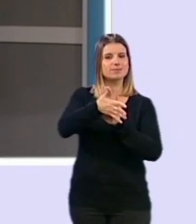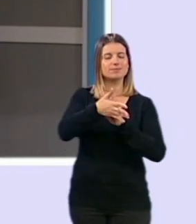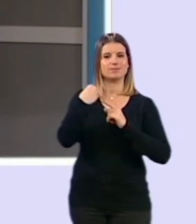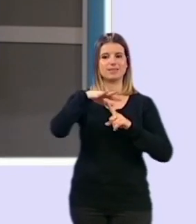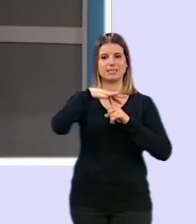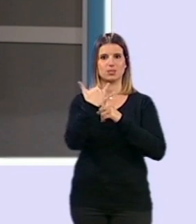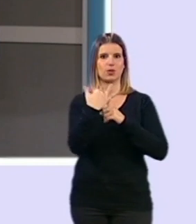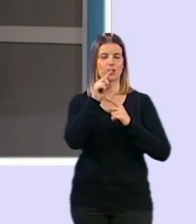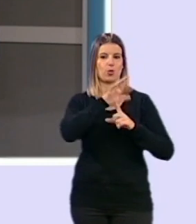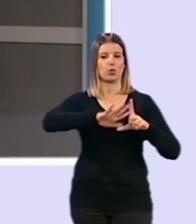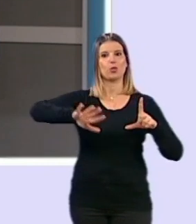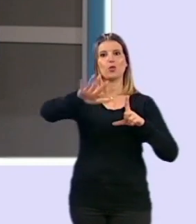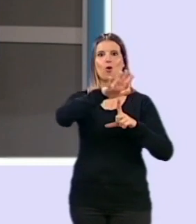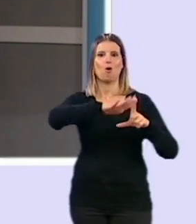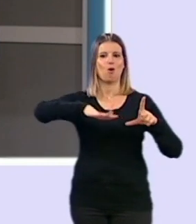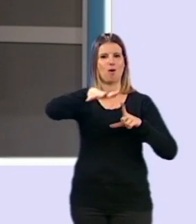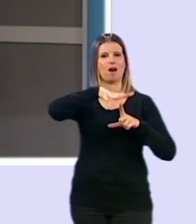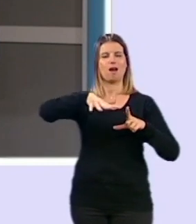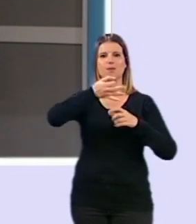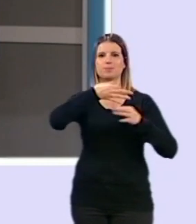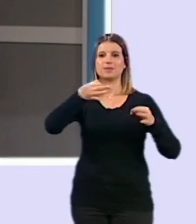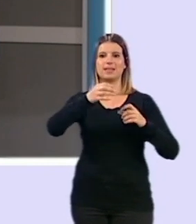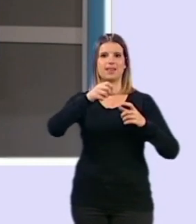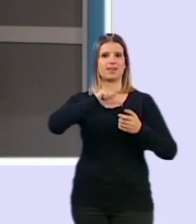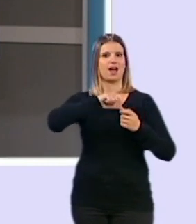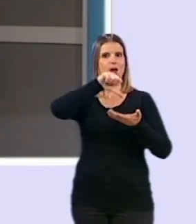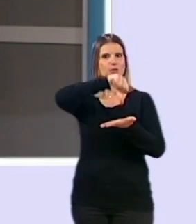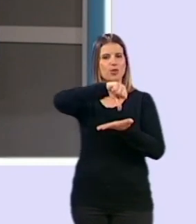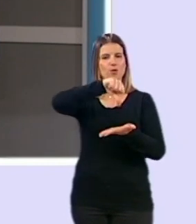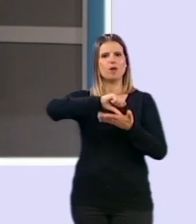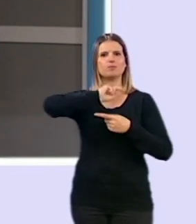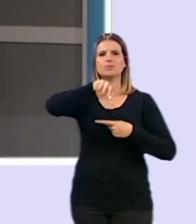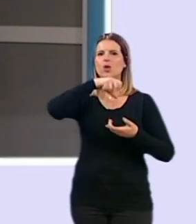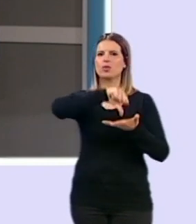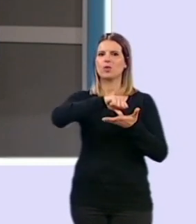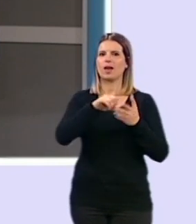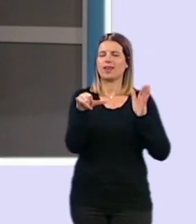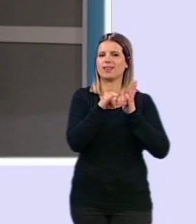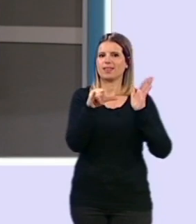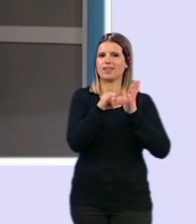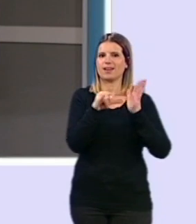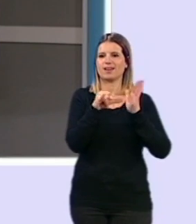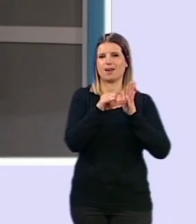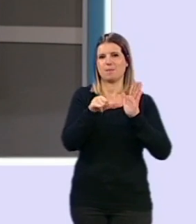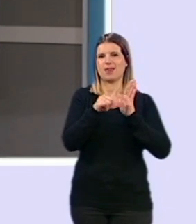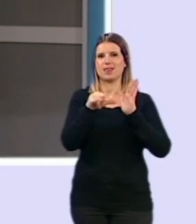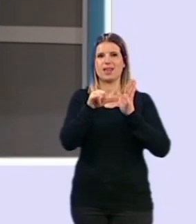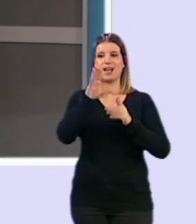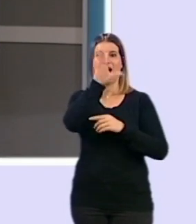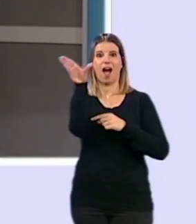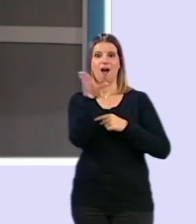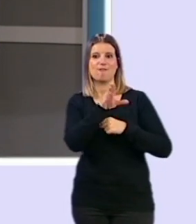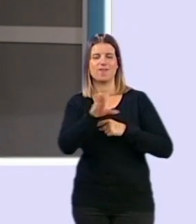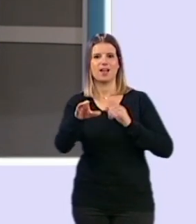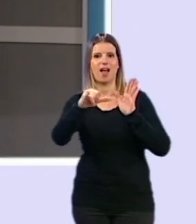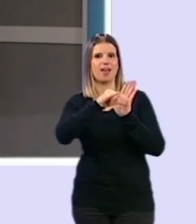situación geográfica, que hace que nuestra ciudad sea una ciudad cercana al continente africano y tengamos, pues,